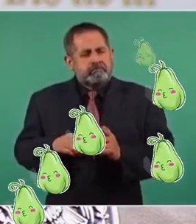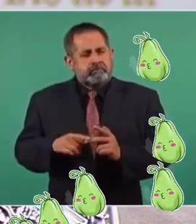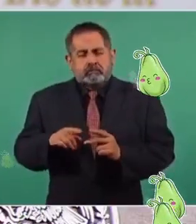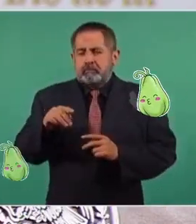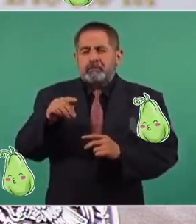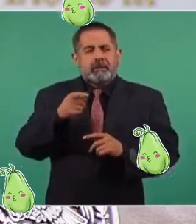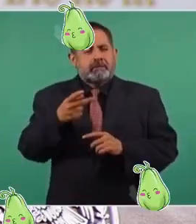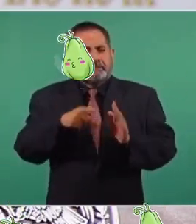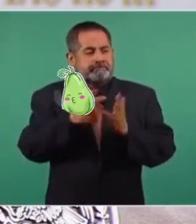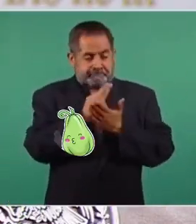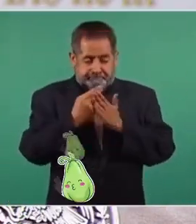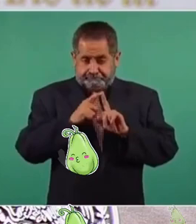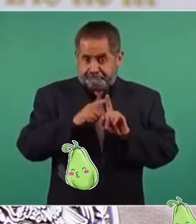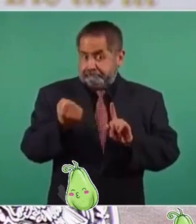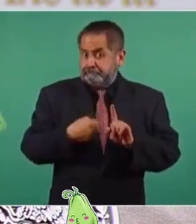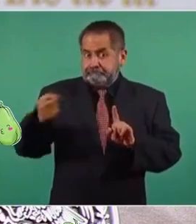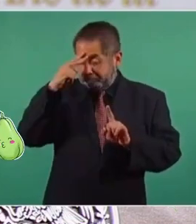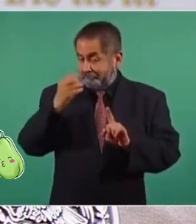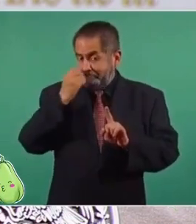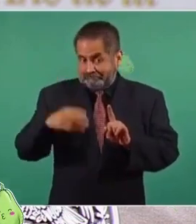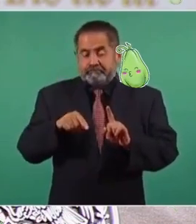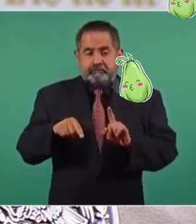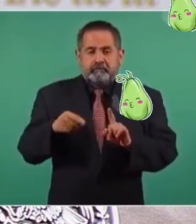Y los moneros, que son de primera.